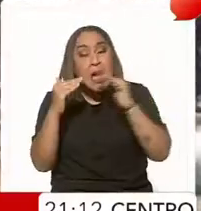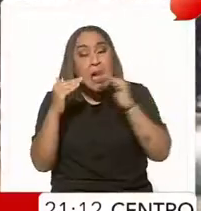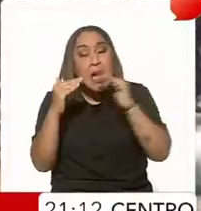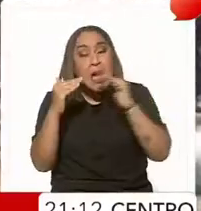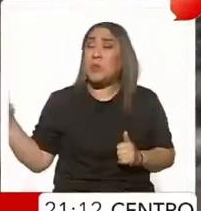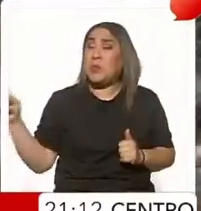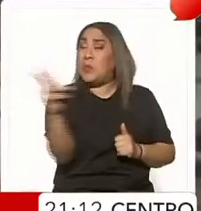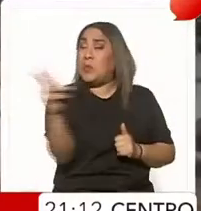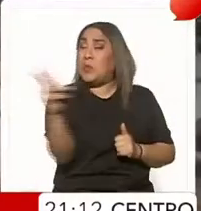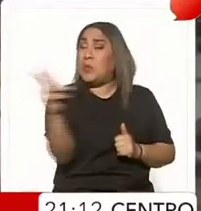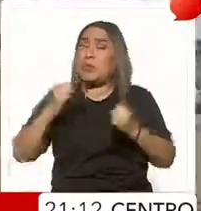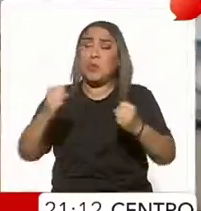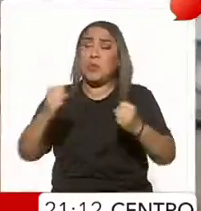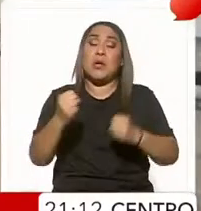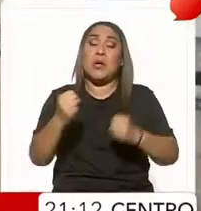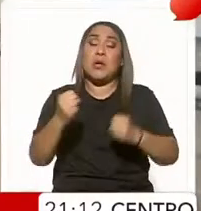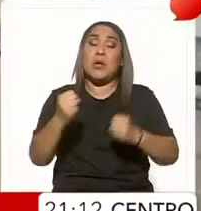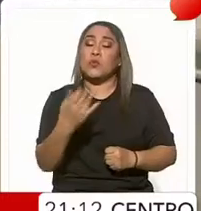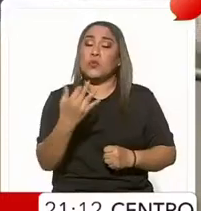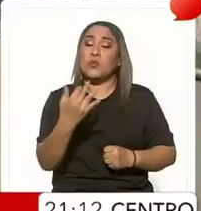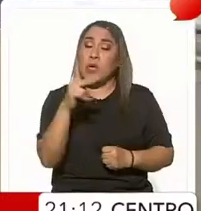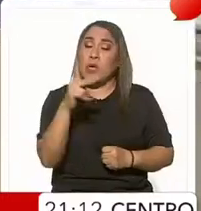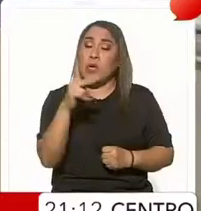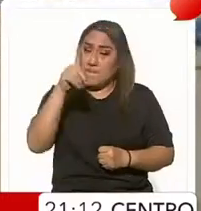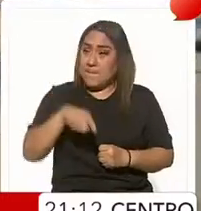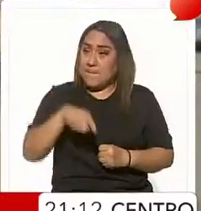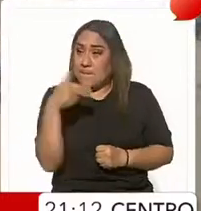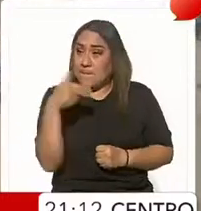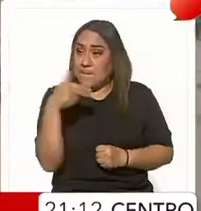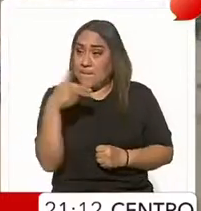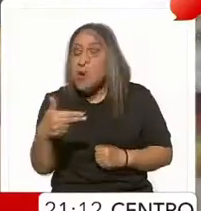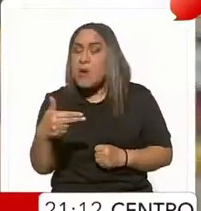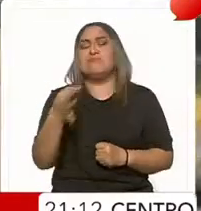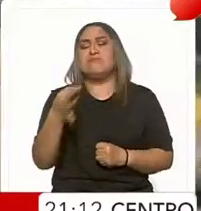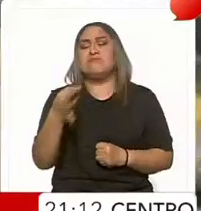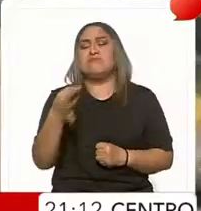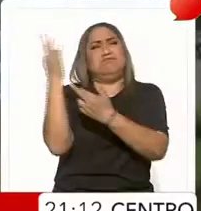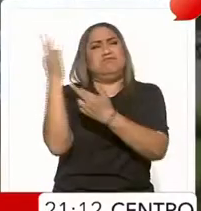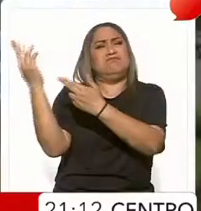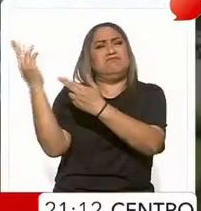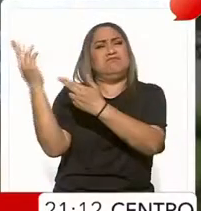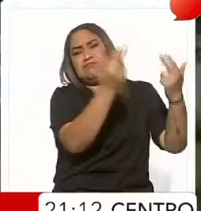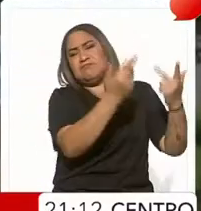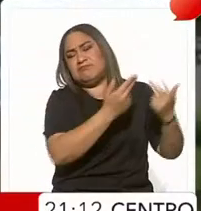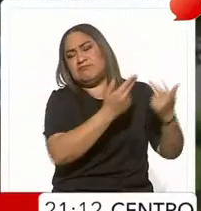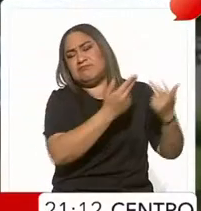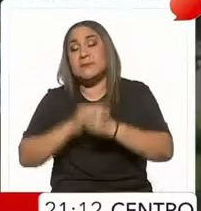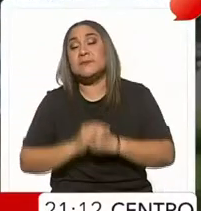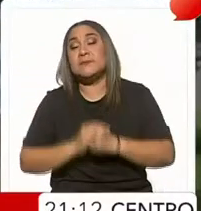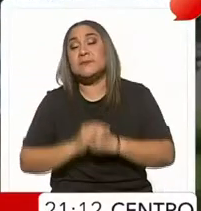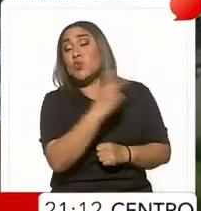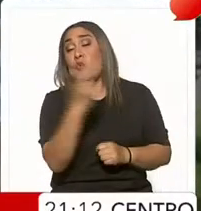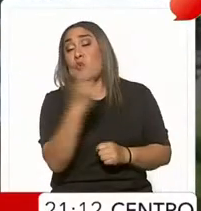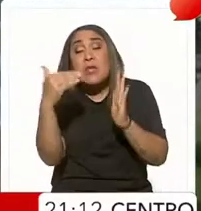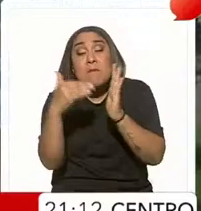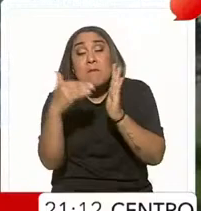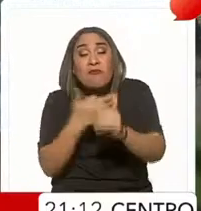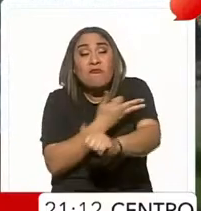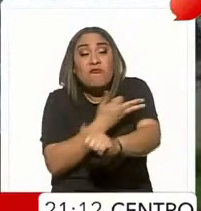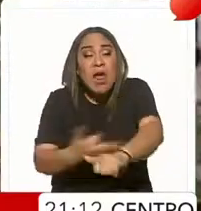de más de 250 kilómetros por hora arrasaron con todo. 250 mil familias